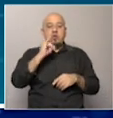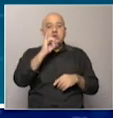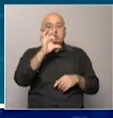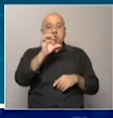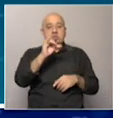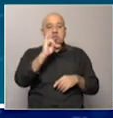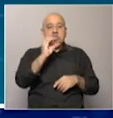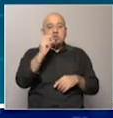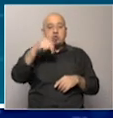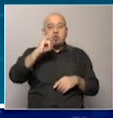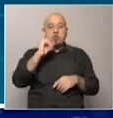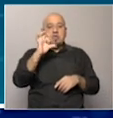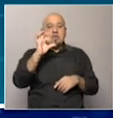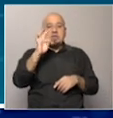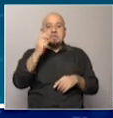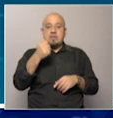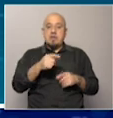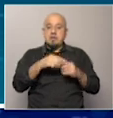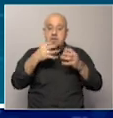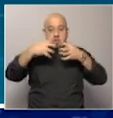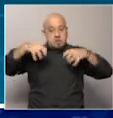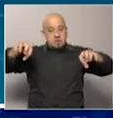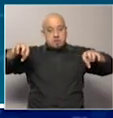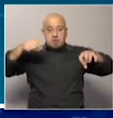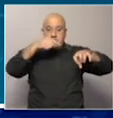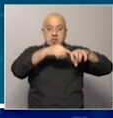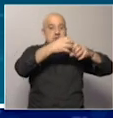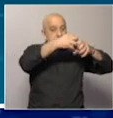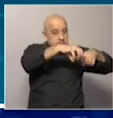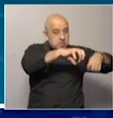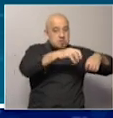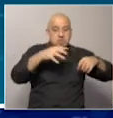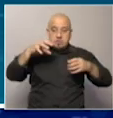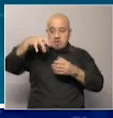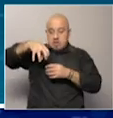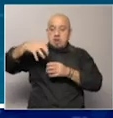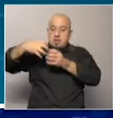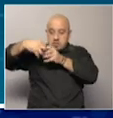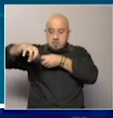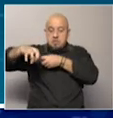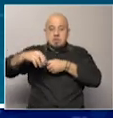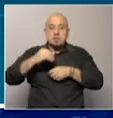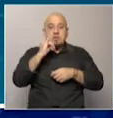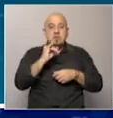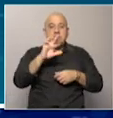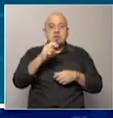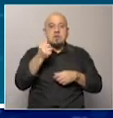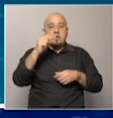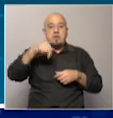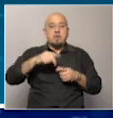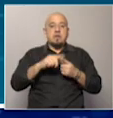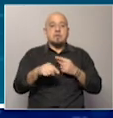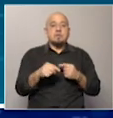Madrid. O sea que los bandos están repartidos. Claro, efectivamente. Aquí hay que entender que Irán había estado